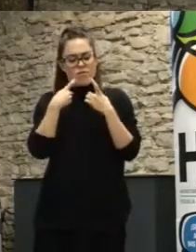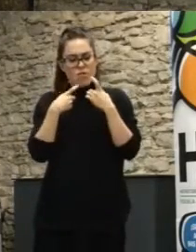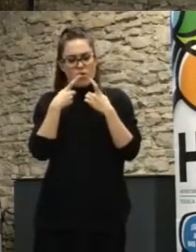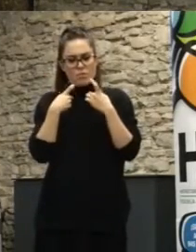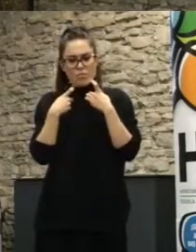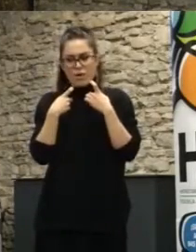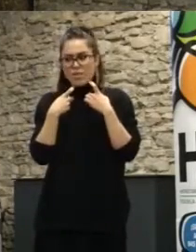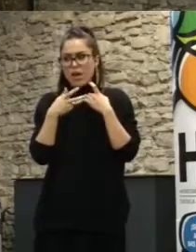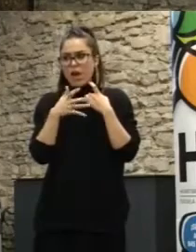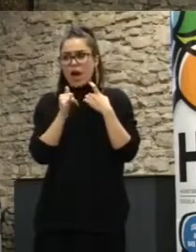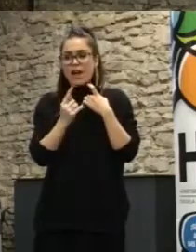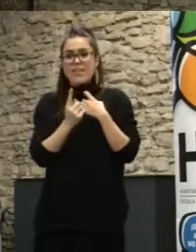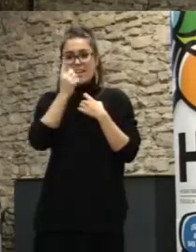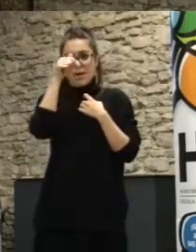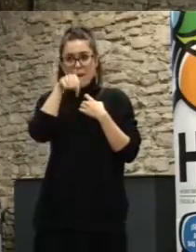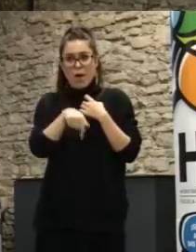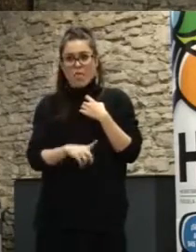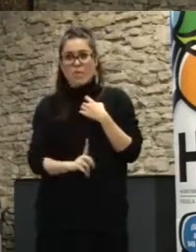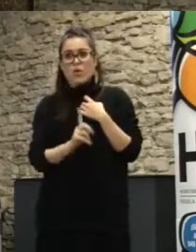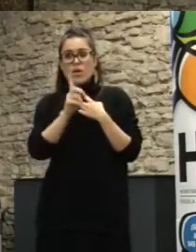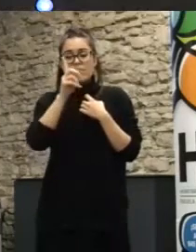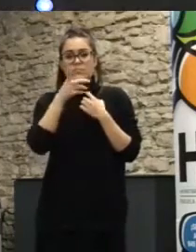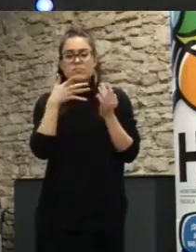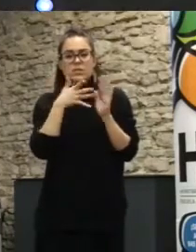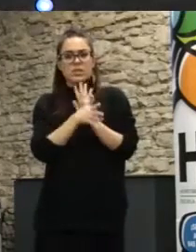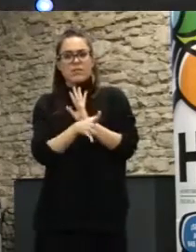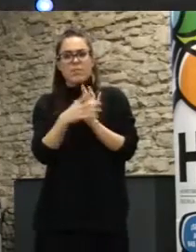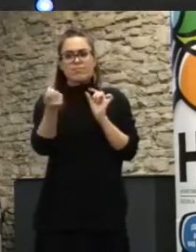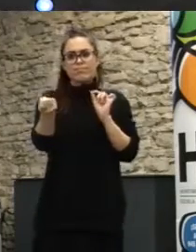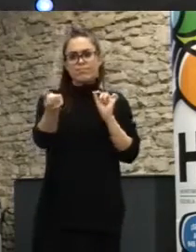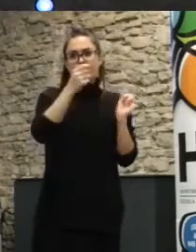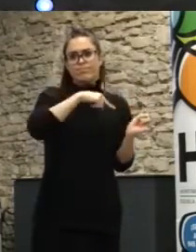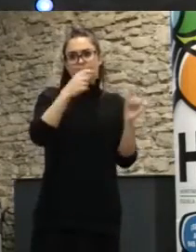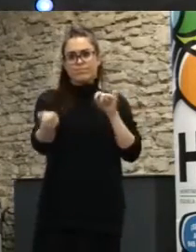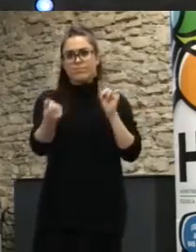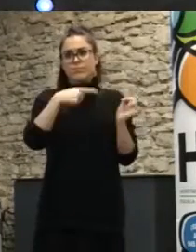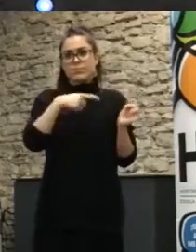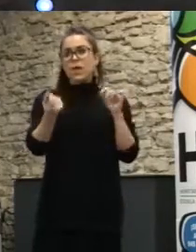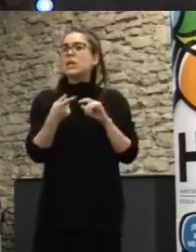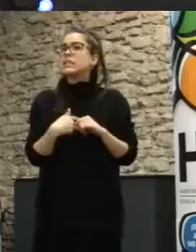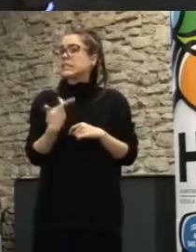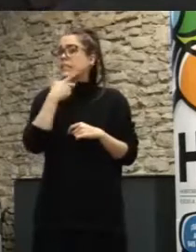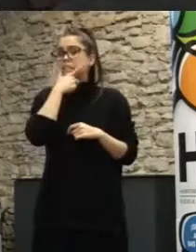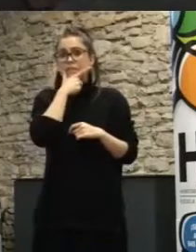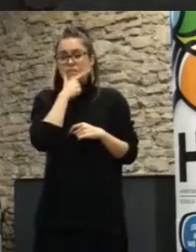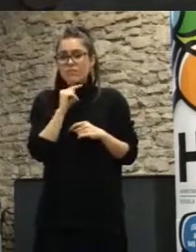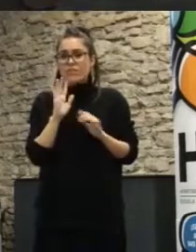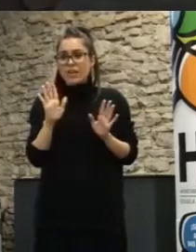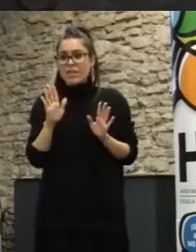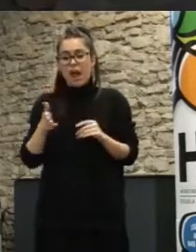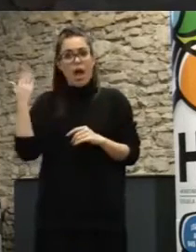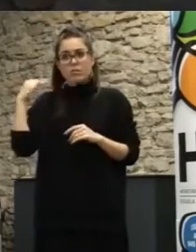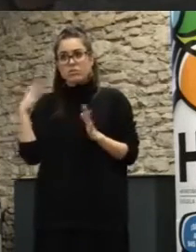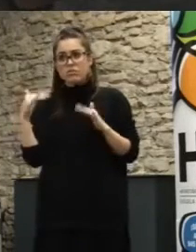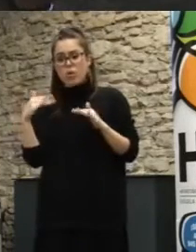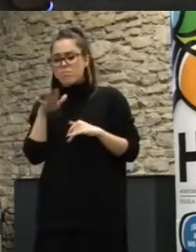va de arriba a abajo y de abajo a arriba, es decir, que tiene una ida y vuelta. Y esto que es algo relativamente sencillo, no existía antes, pero ahora permite